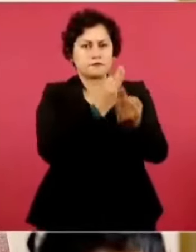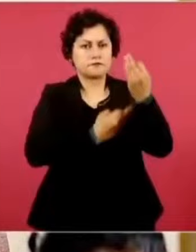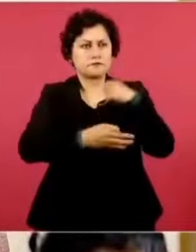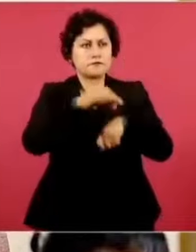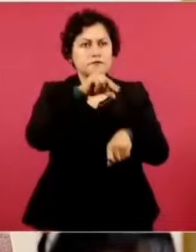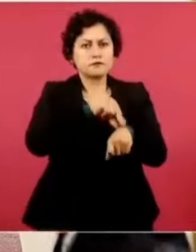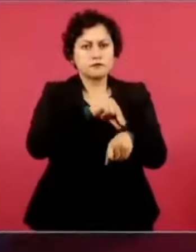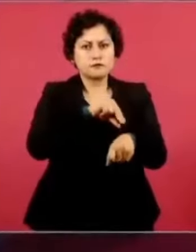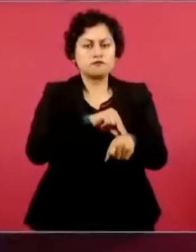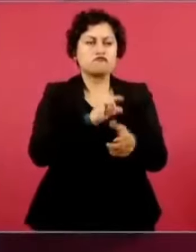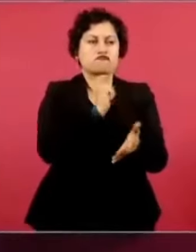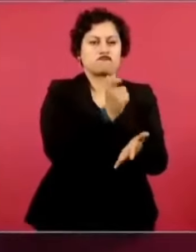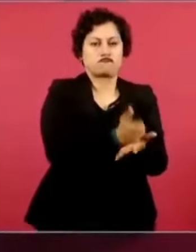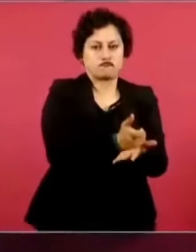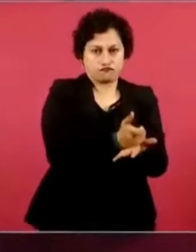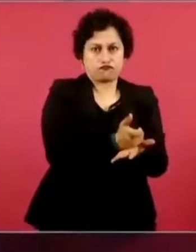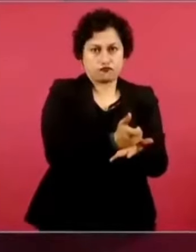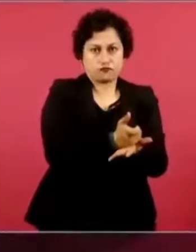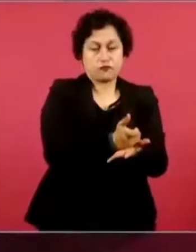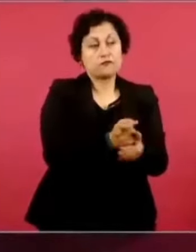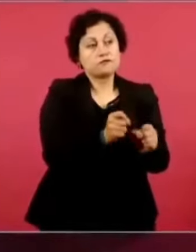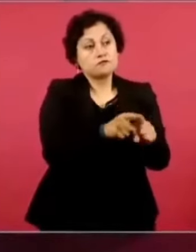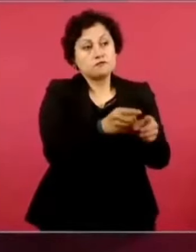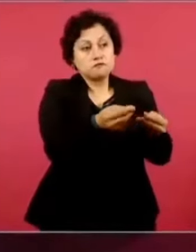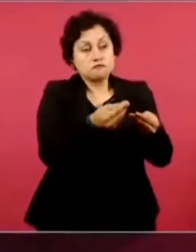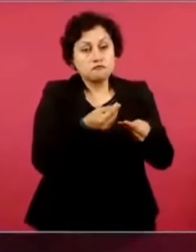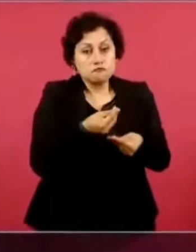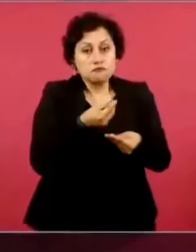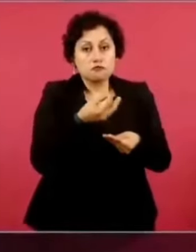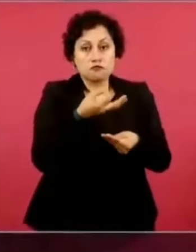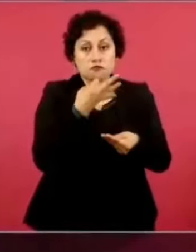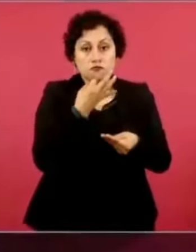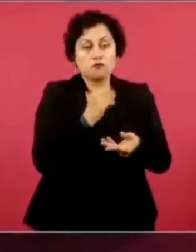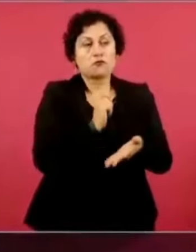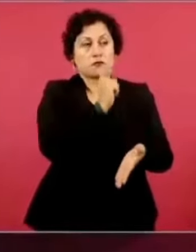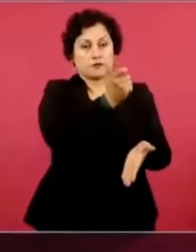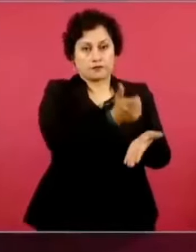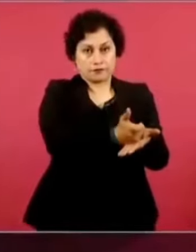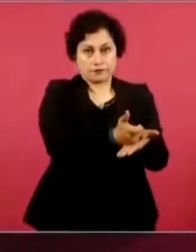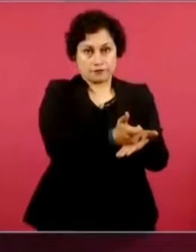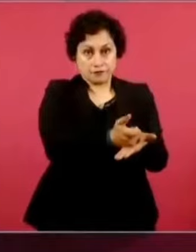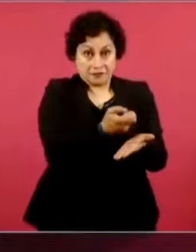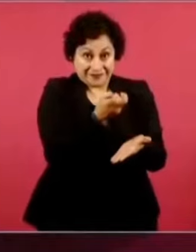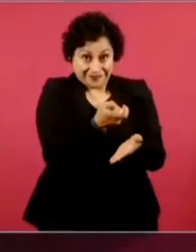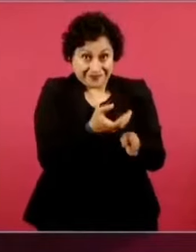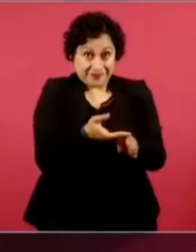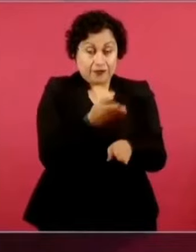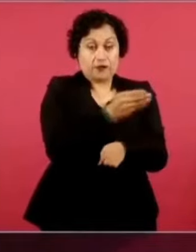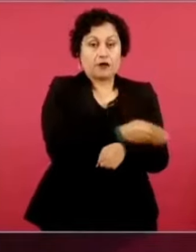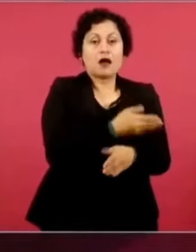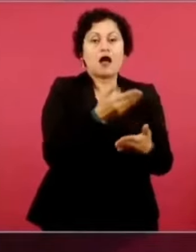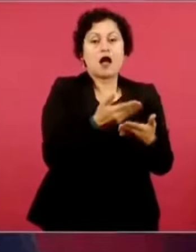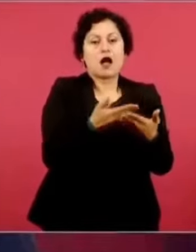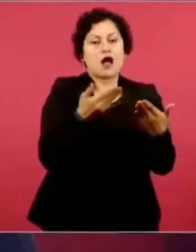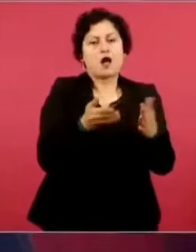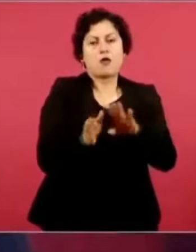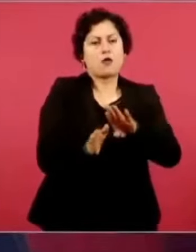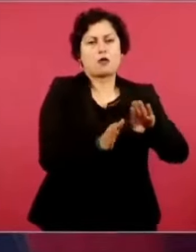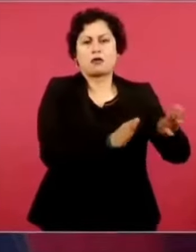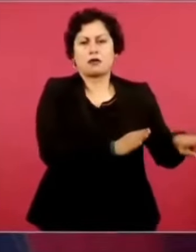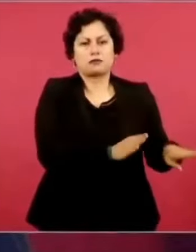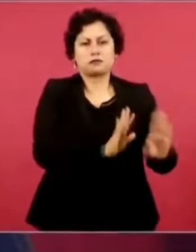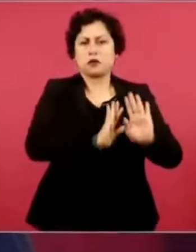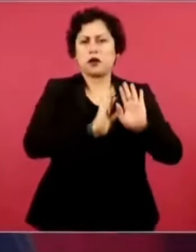ahora la atención médica es gratuita, todos los medicamentos se entregan de manera